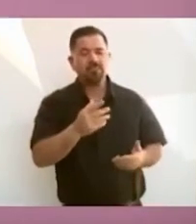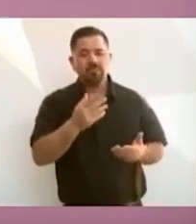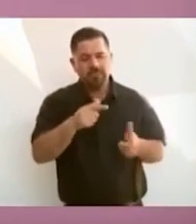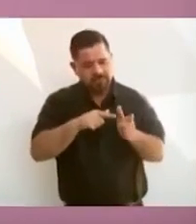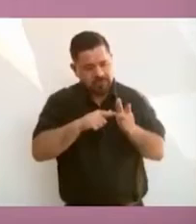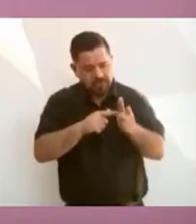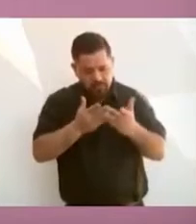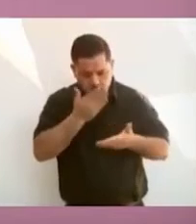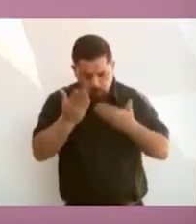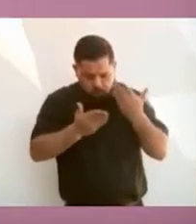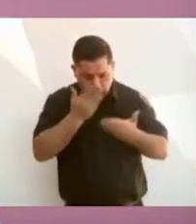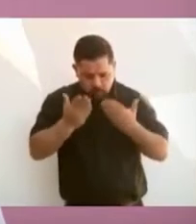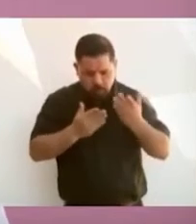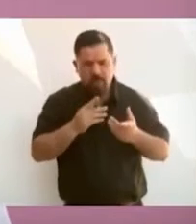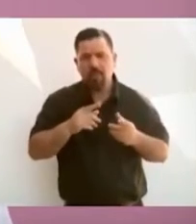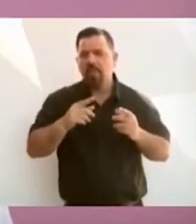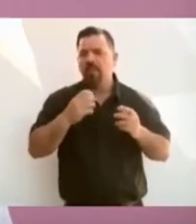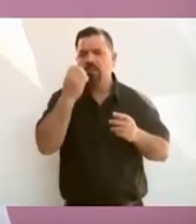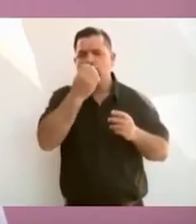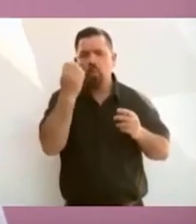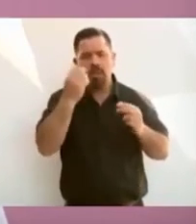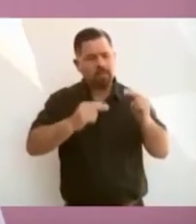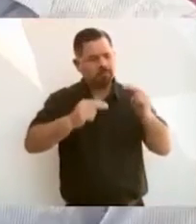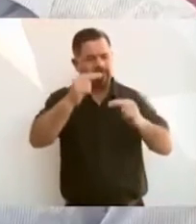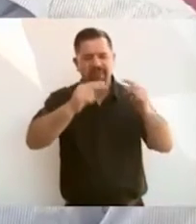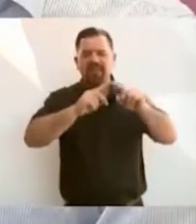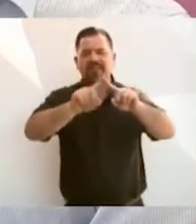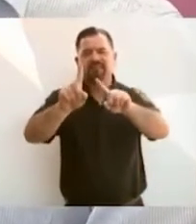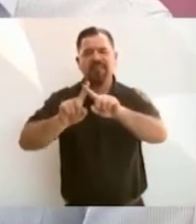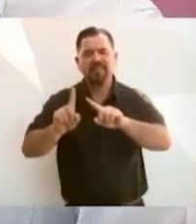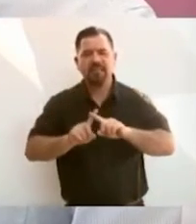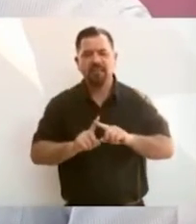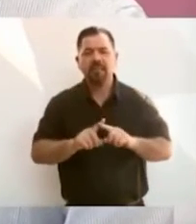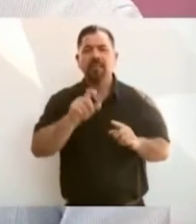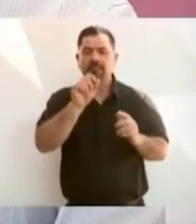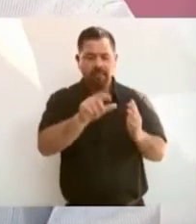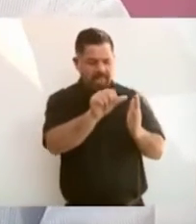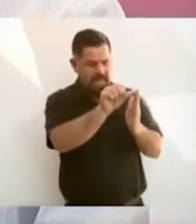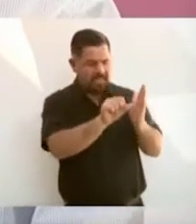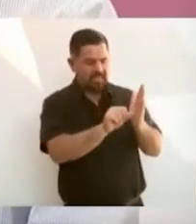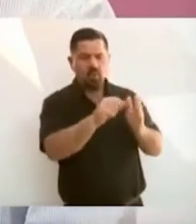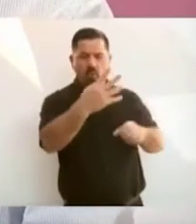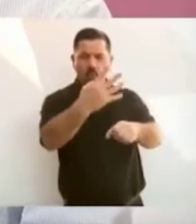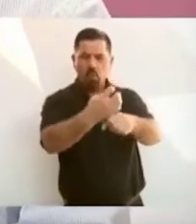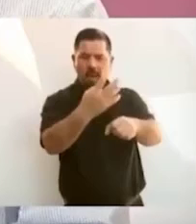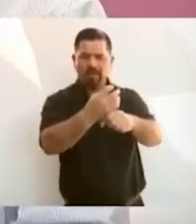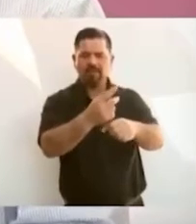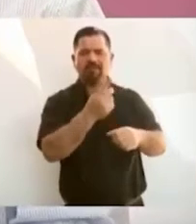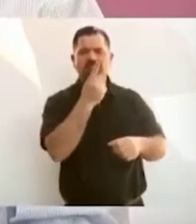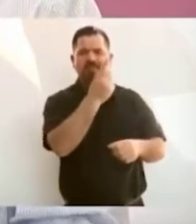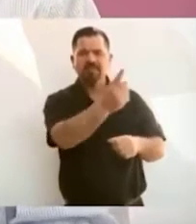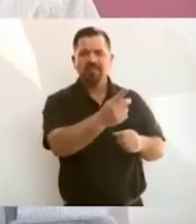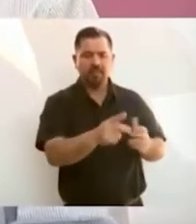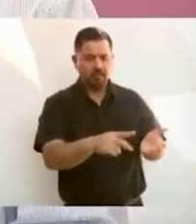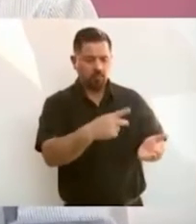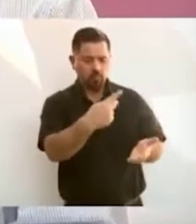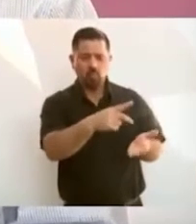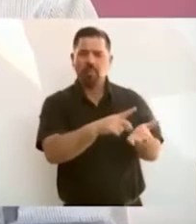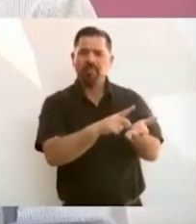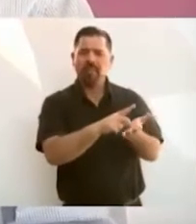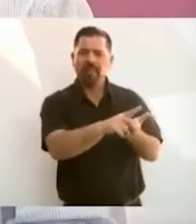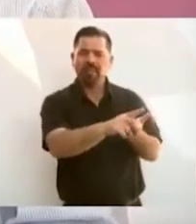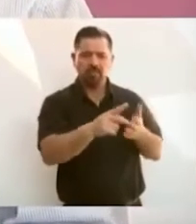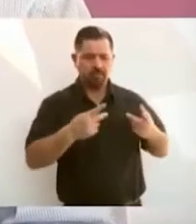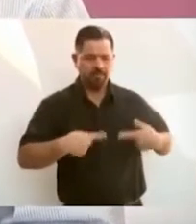de escolaridad. Y también en ese artículo cuarto se estableció el derecho del pueblo